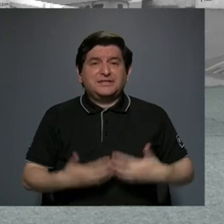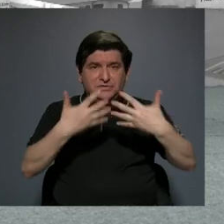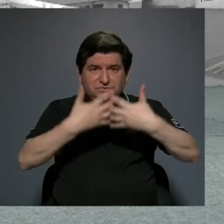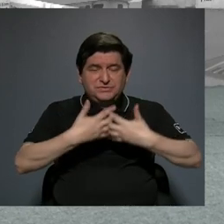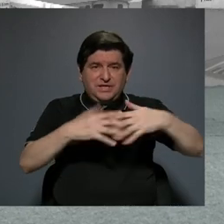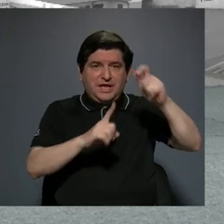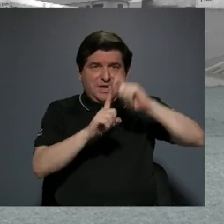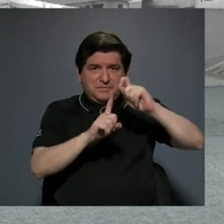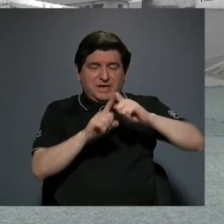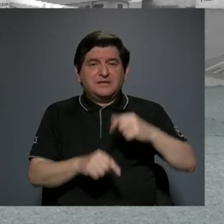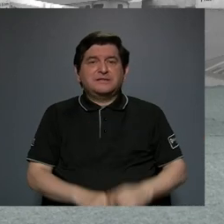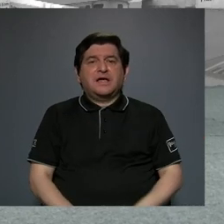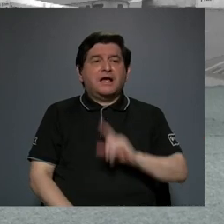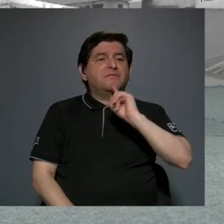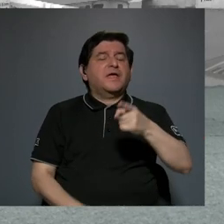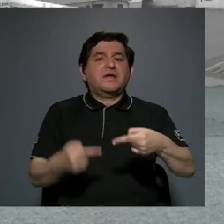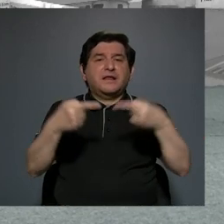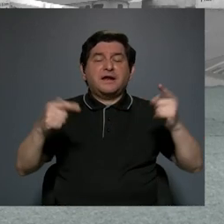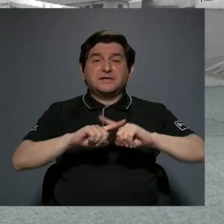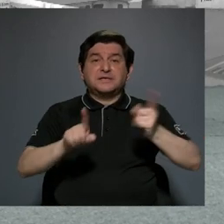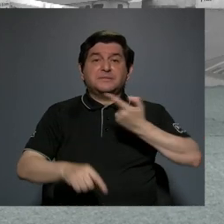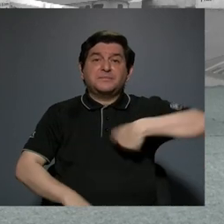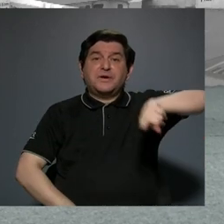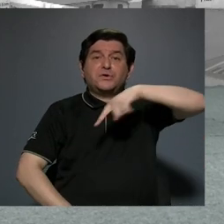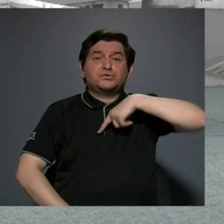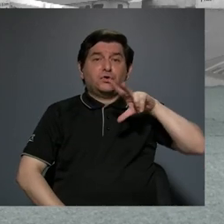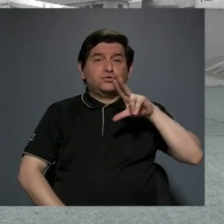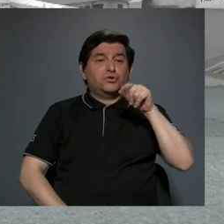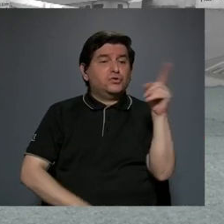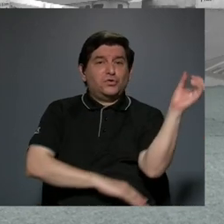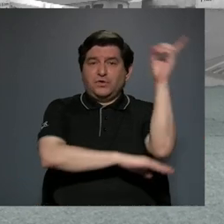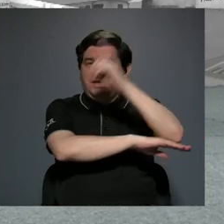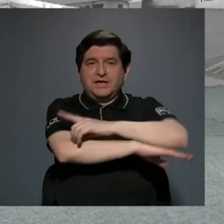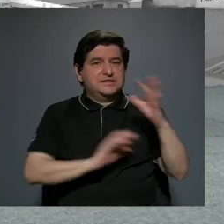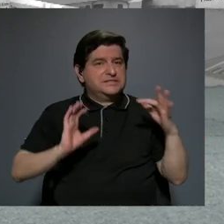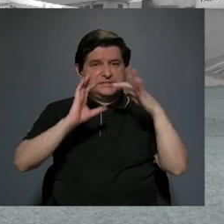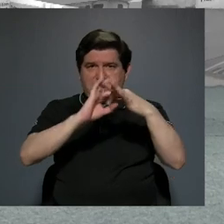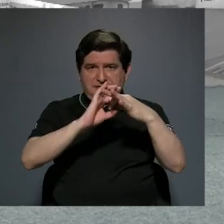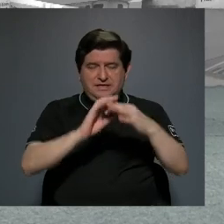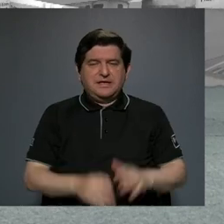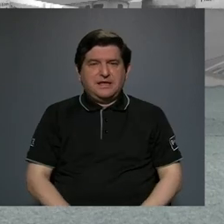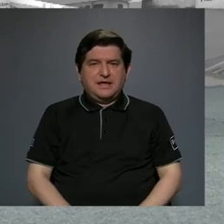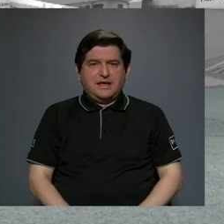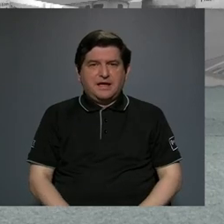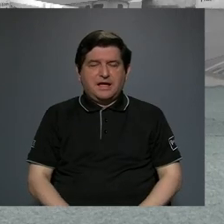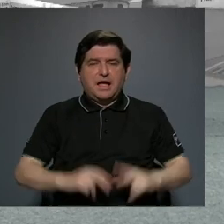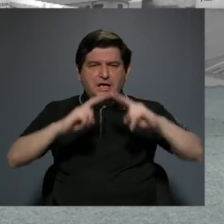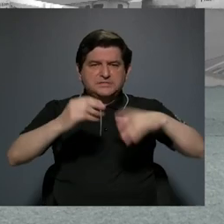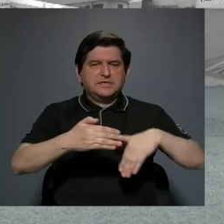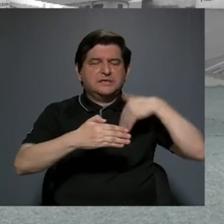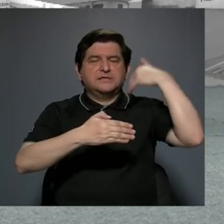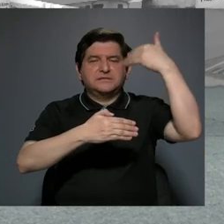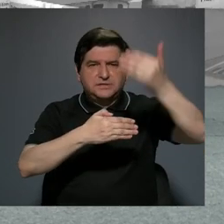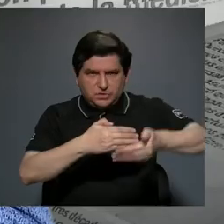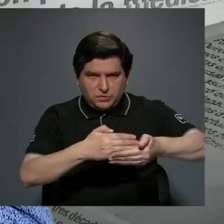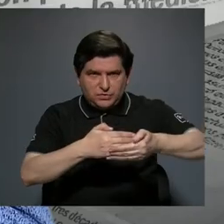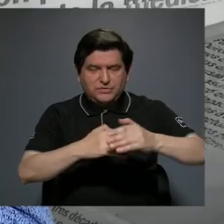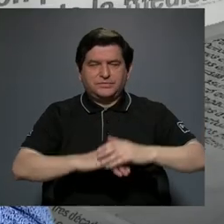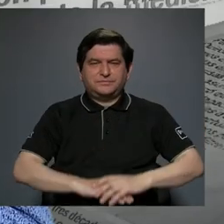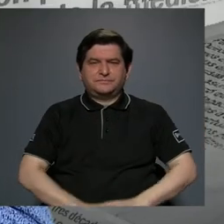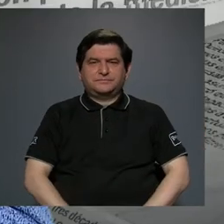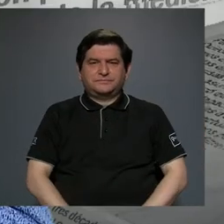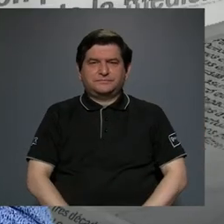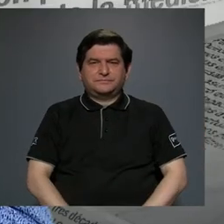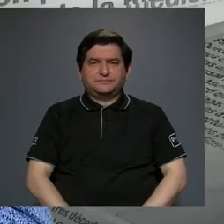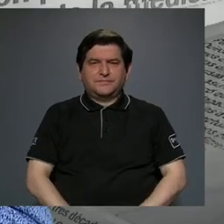por ahora, pero es un tema que no lo llevamos a esa fecha, sino que eso tendrá que analizarse posteriormente en